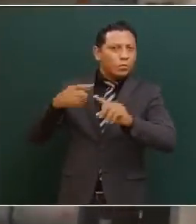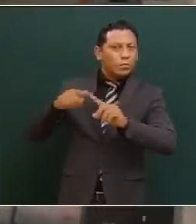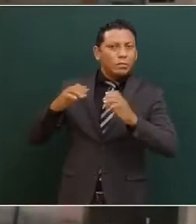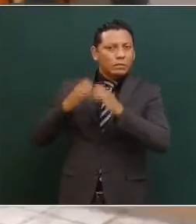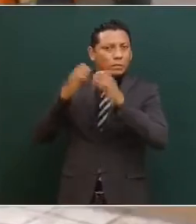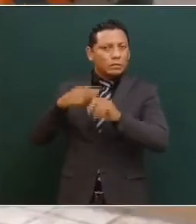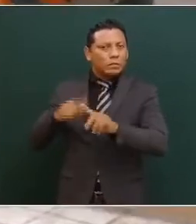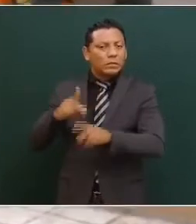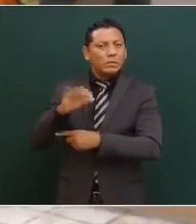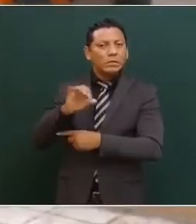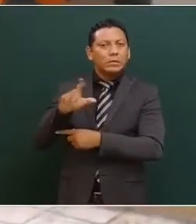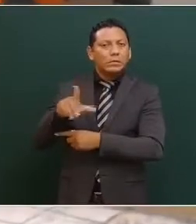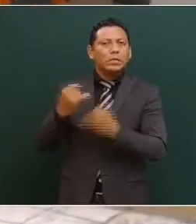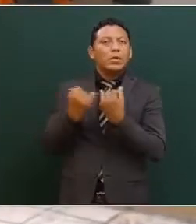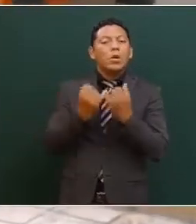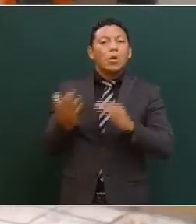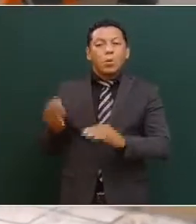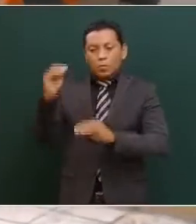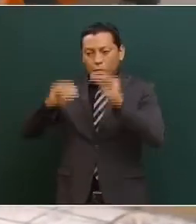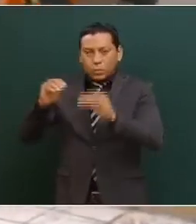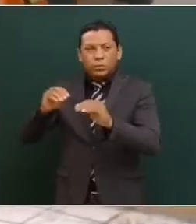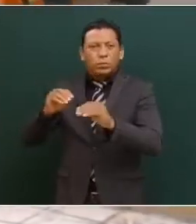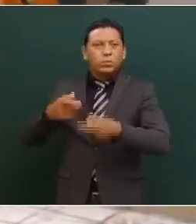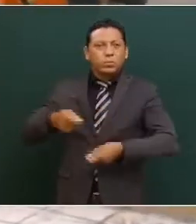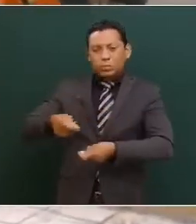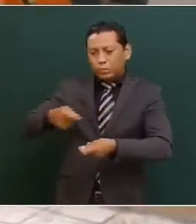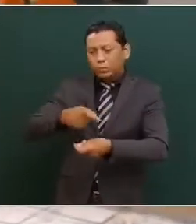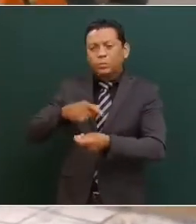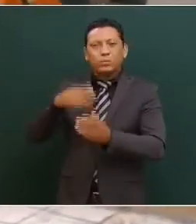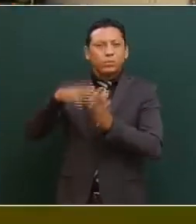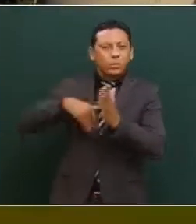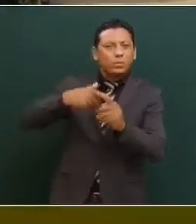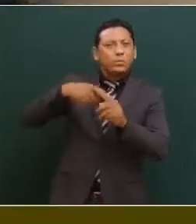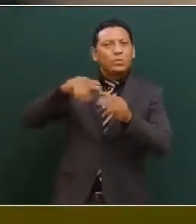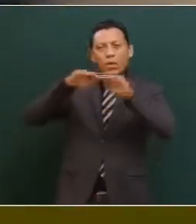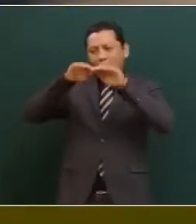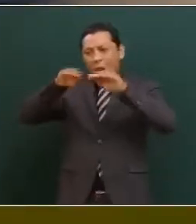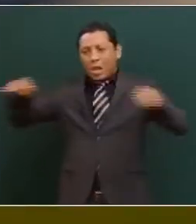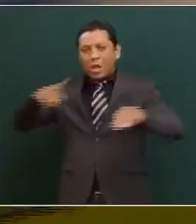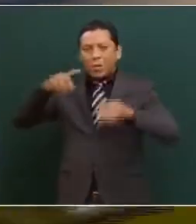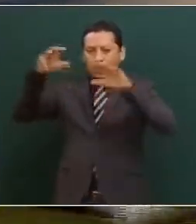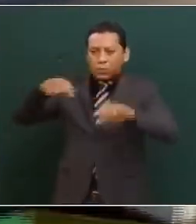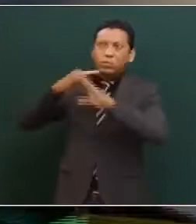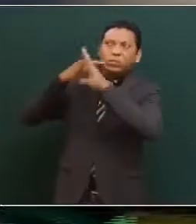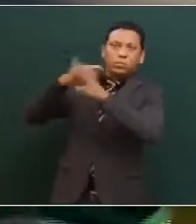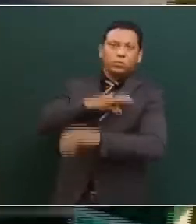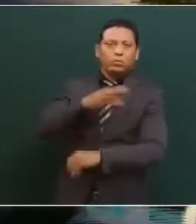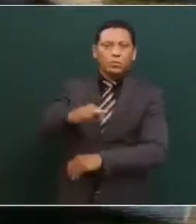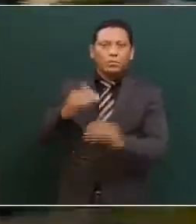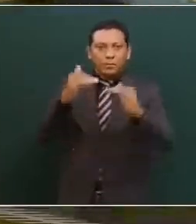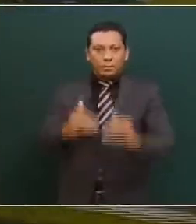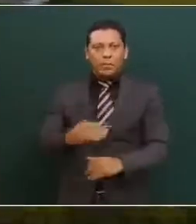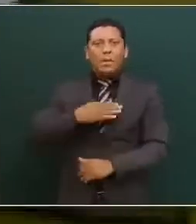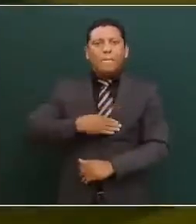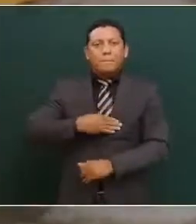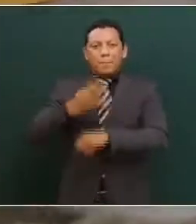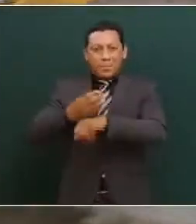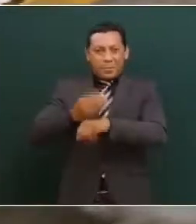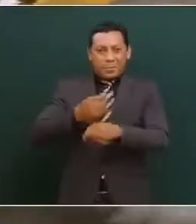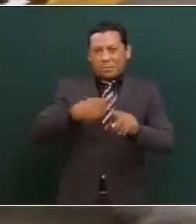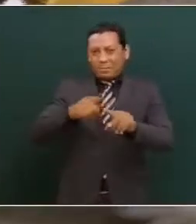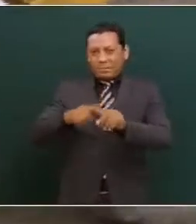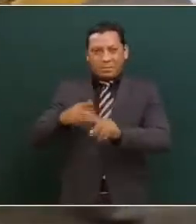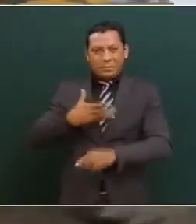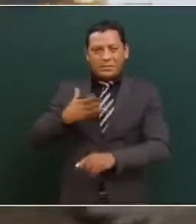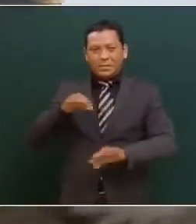planta diésel, además de la aplicación de impermeabilizante en losa de azotea. En las redes hidráulicas y sanitarias generales, se